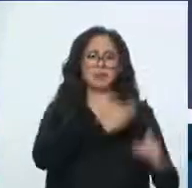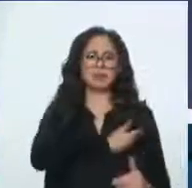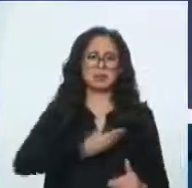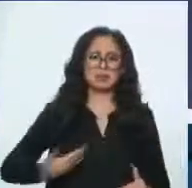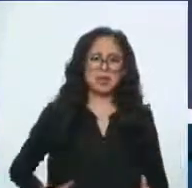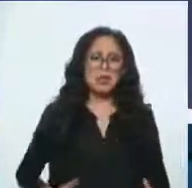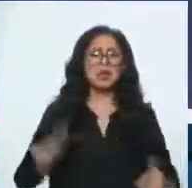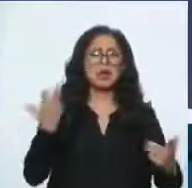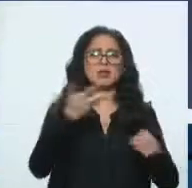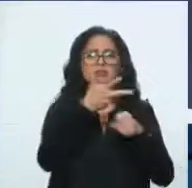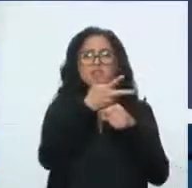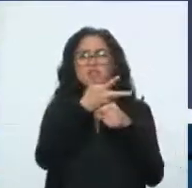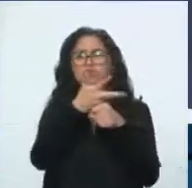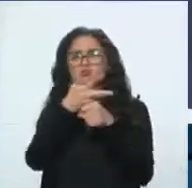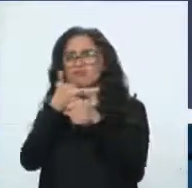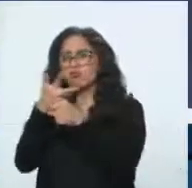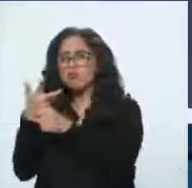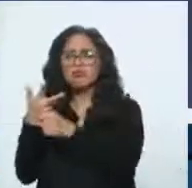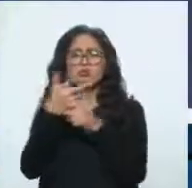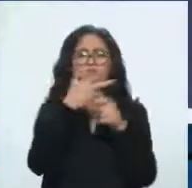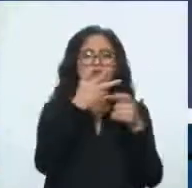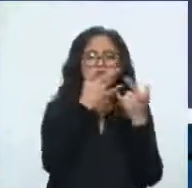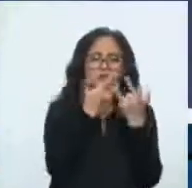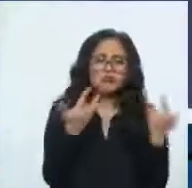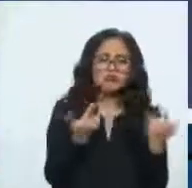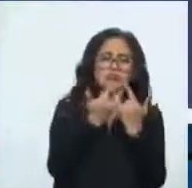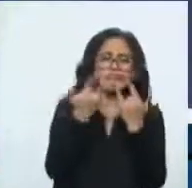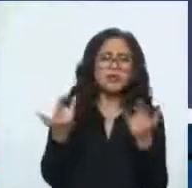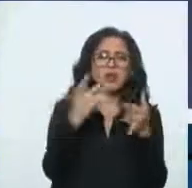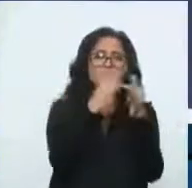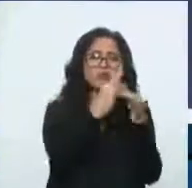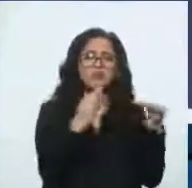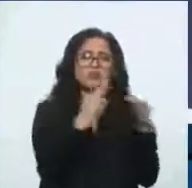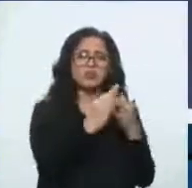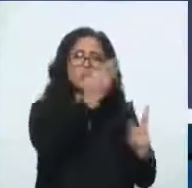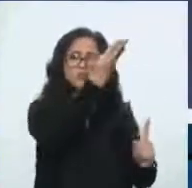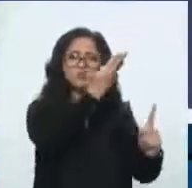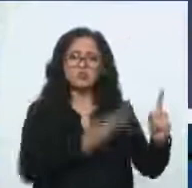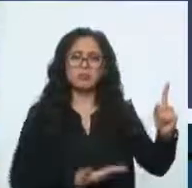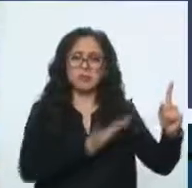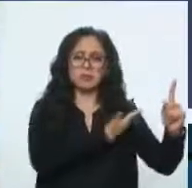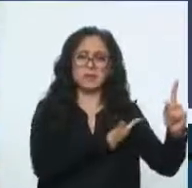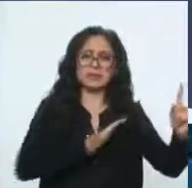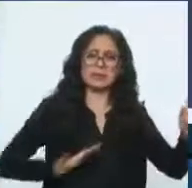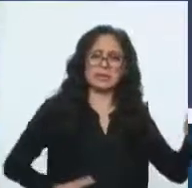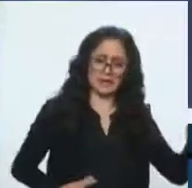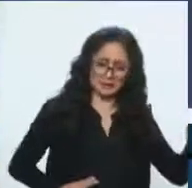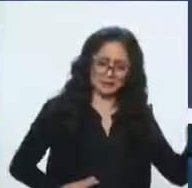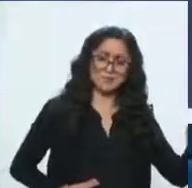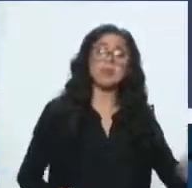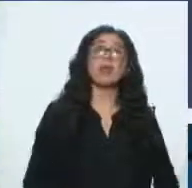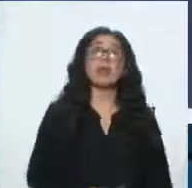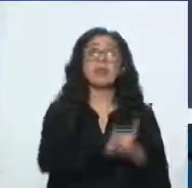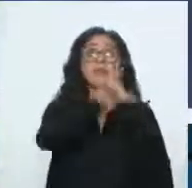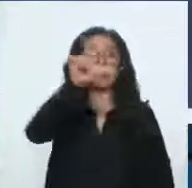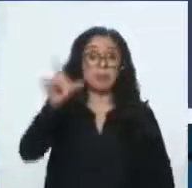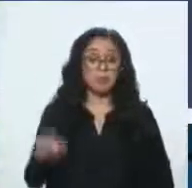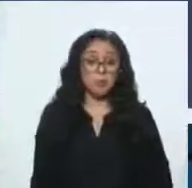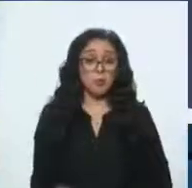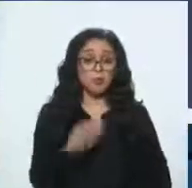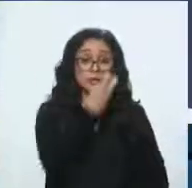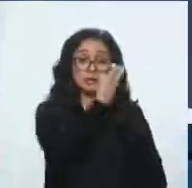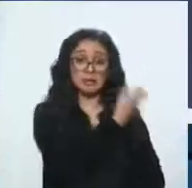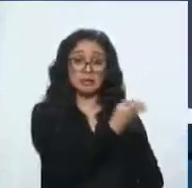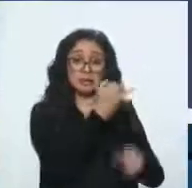muy íntimo que muestra al presidente de manera muy cercana, pero que luego por ahí, pues tergiversaron,